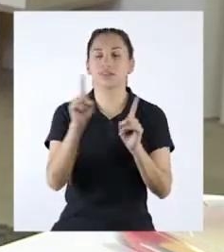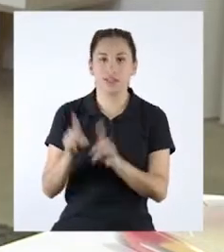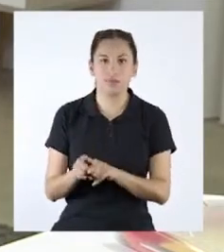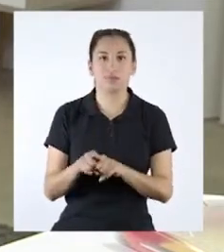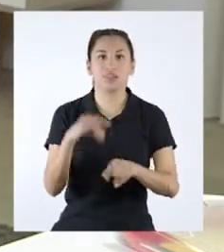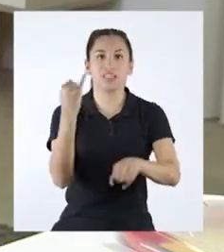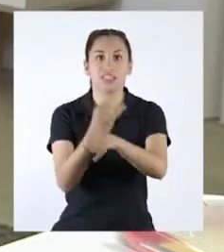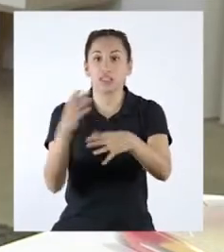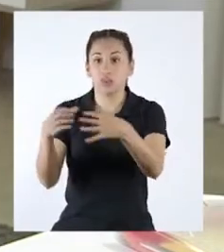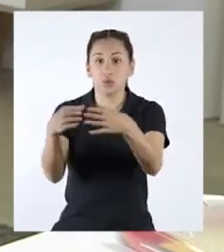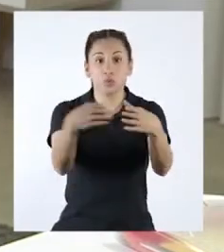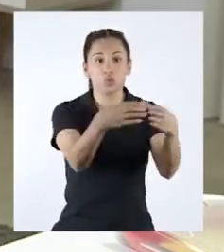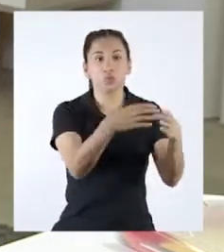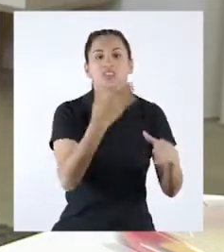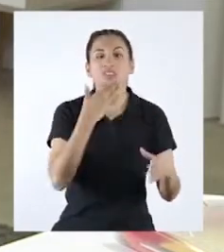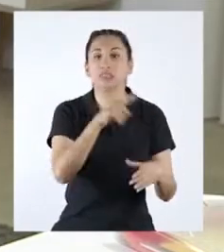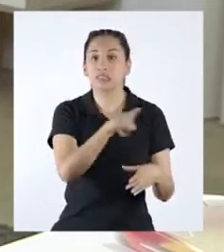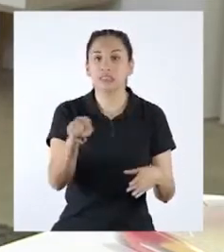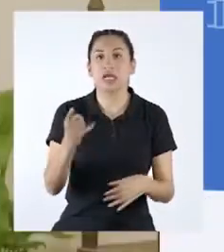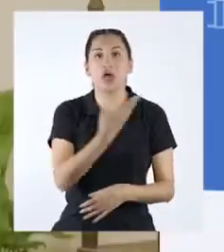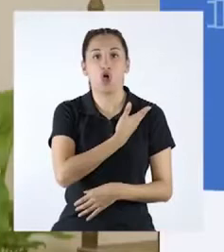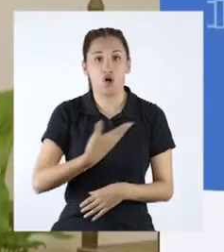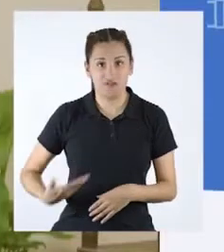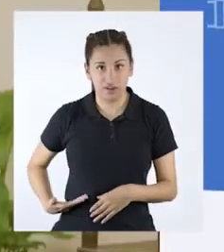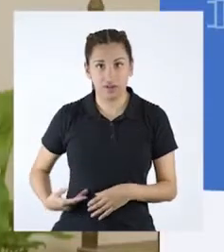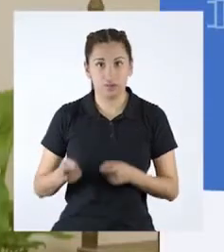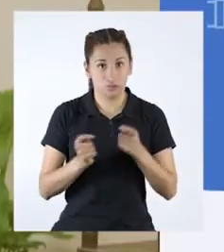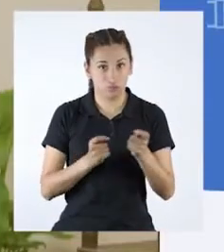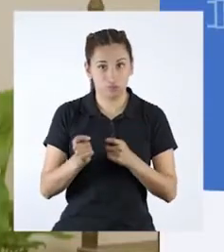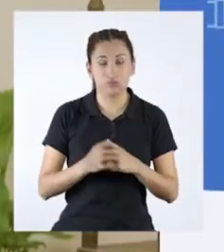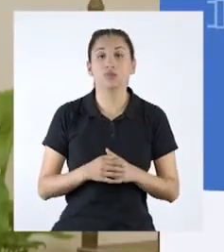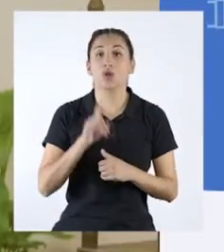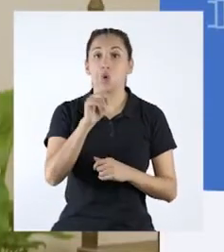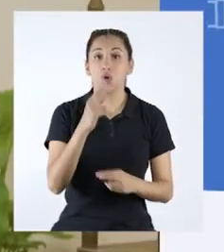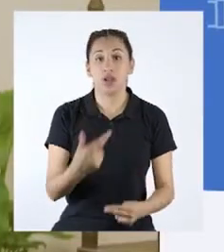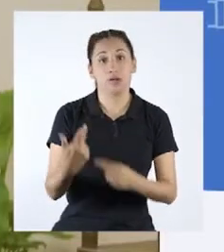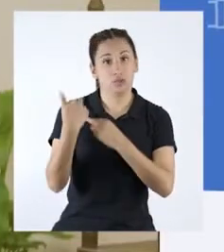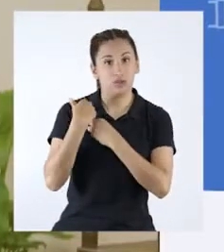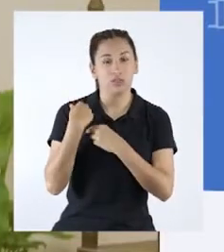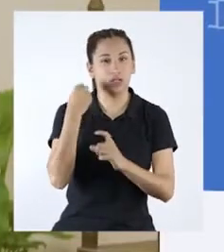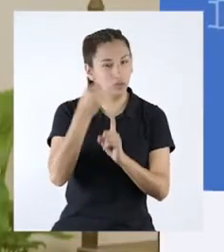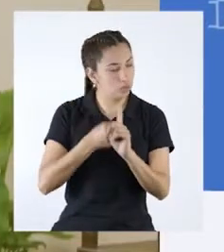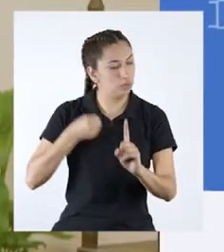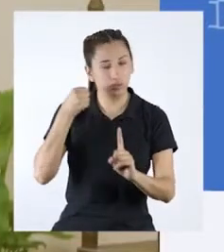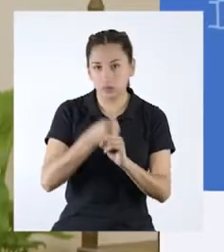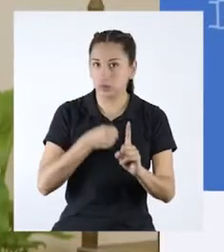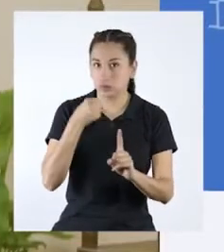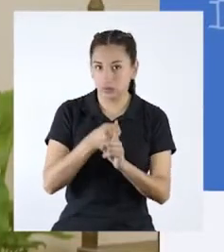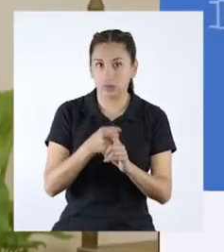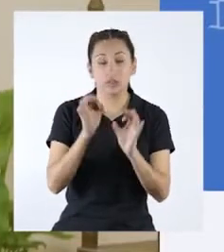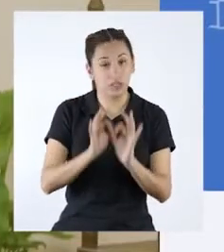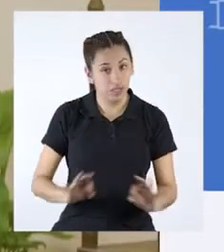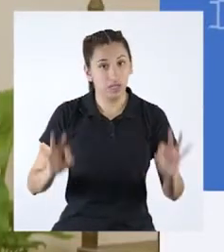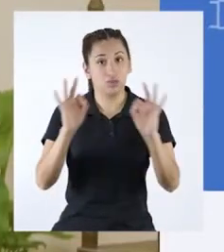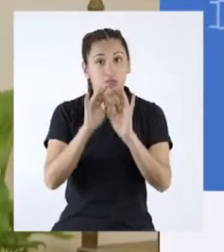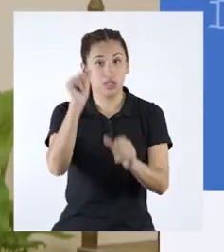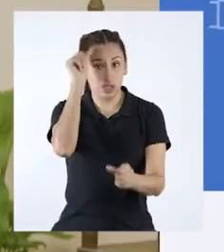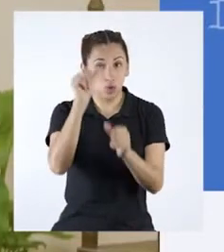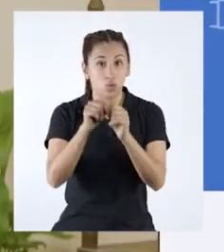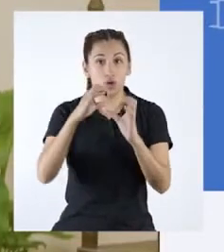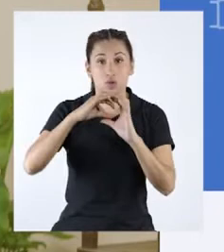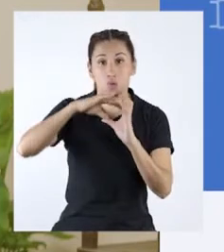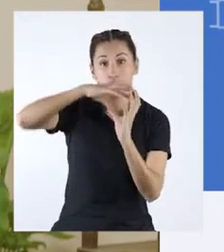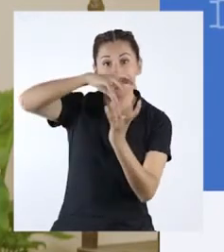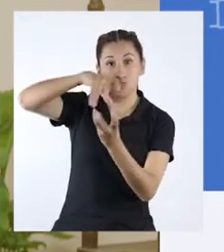y también de las instituciones del Estado. Una responsabilidad constante e importantísima. Recuerda,